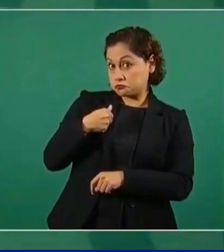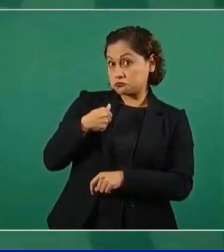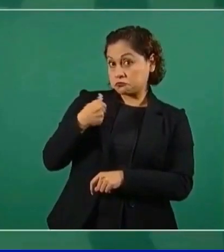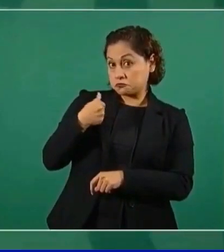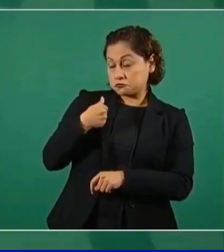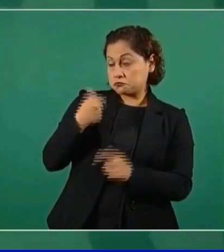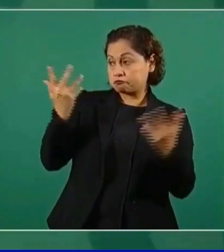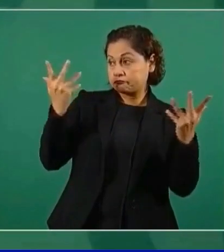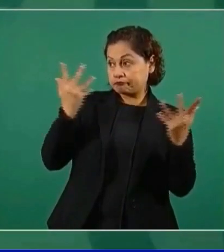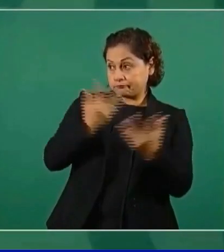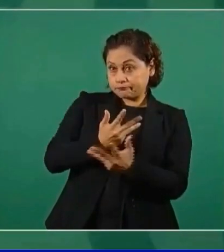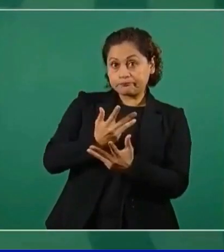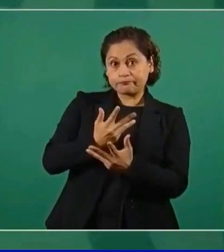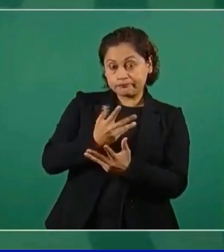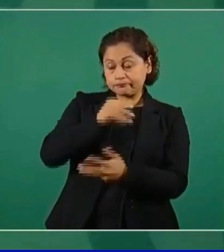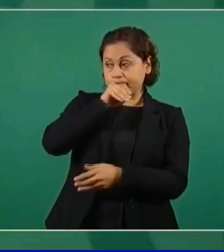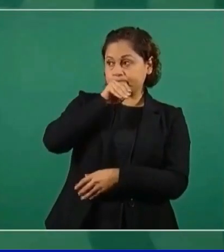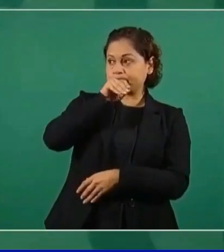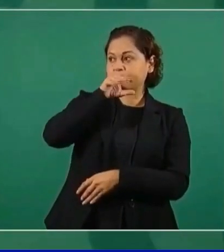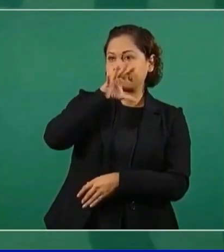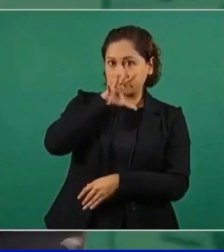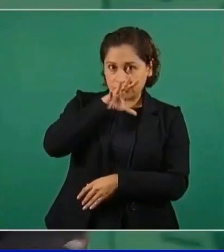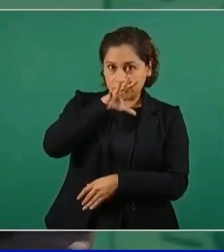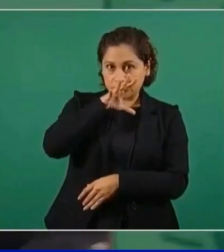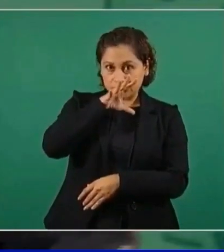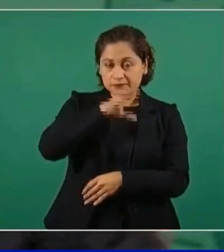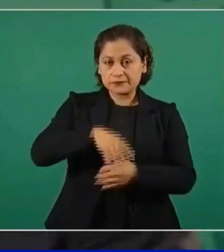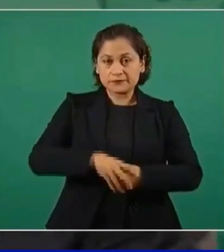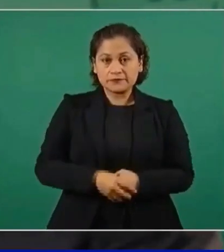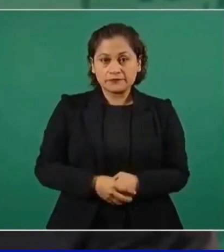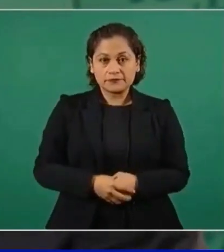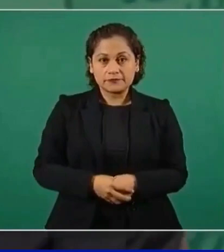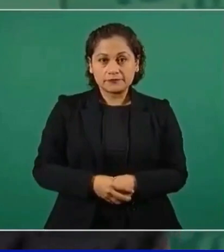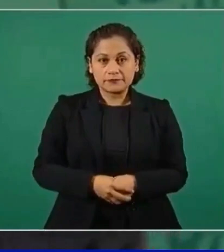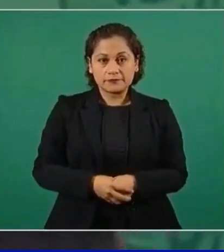anonadado, diría